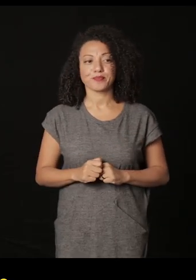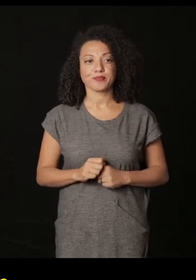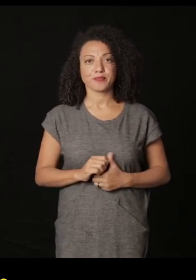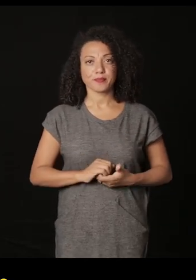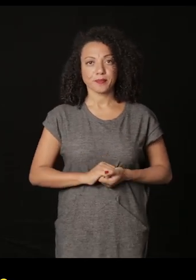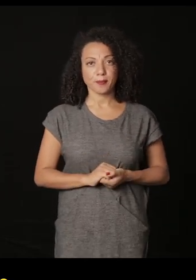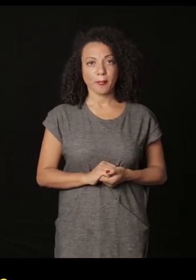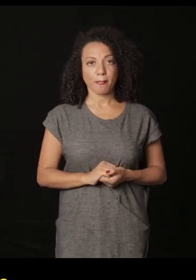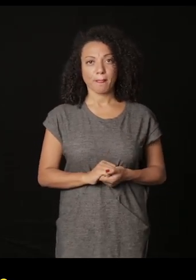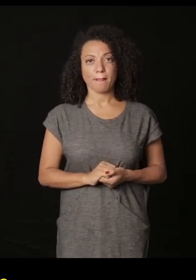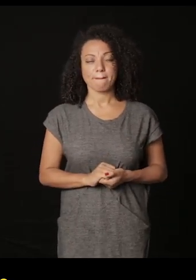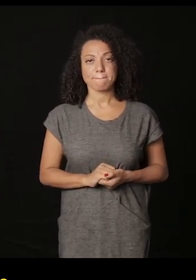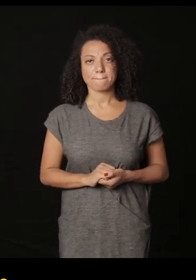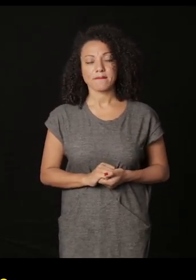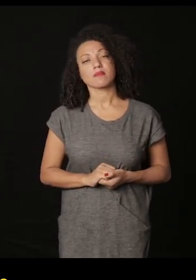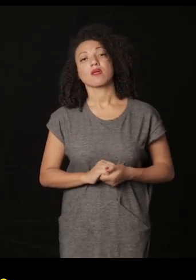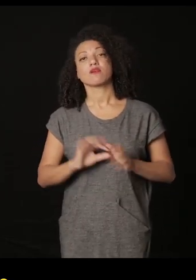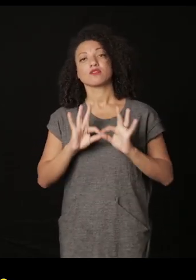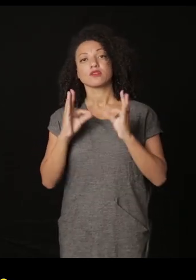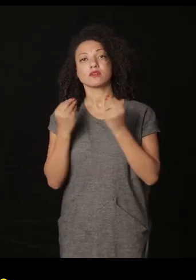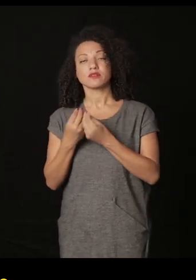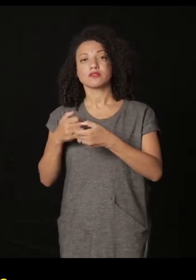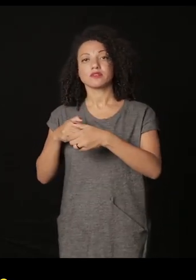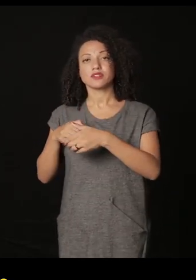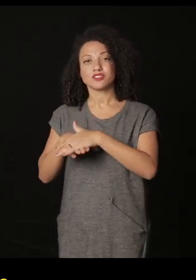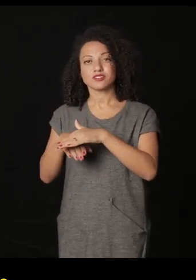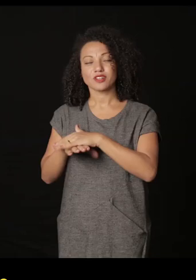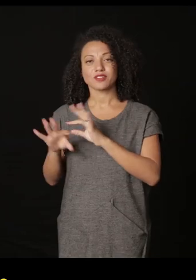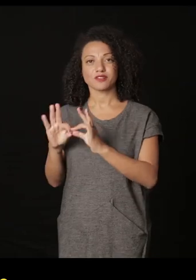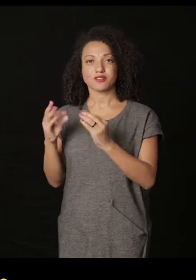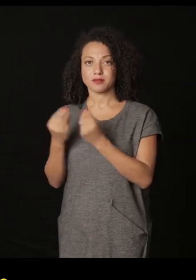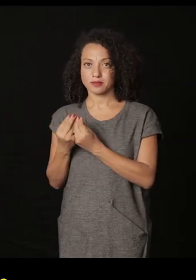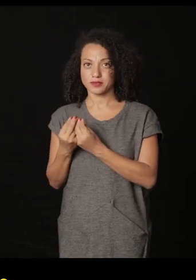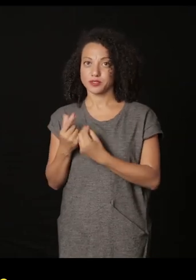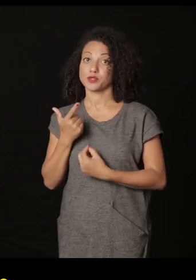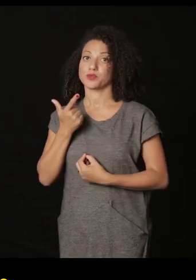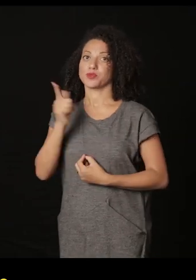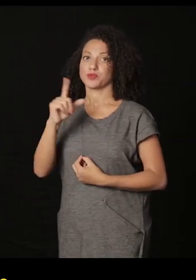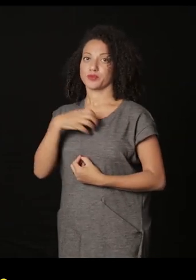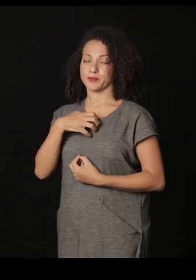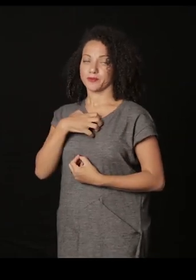ahora esto es otro caso que esto es fotografía de archivo familiar